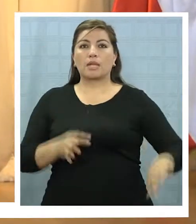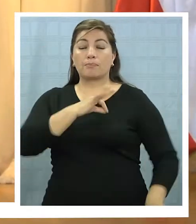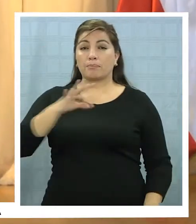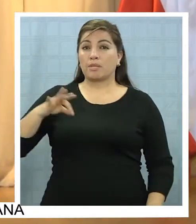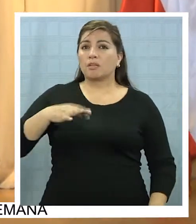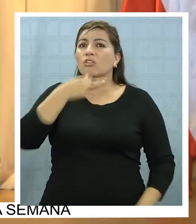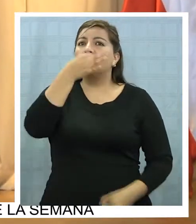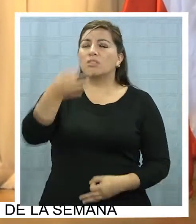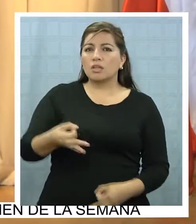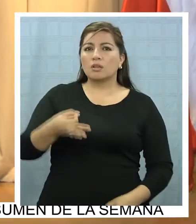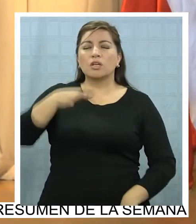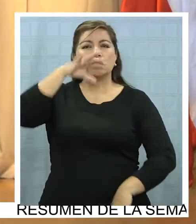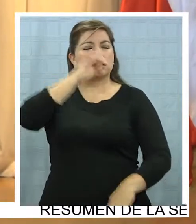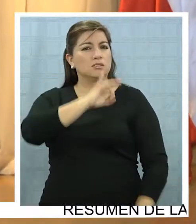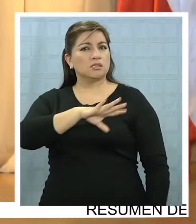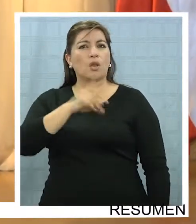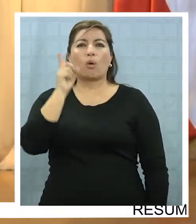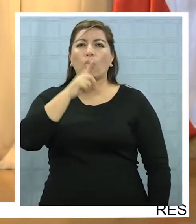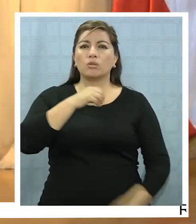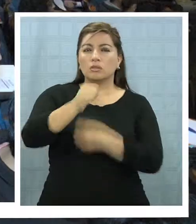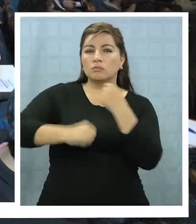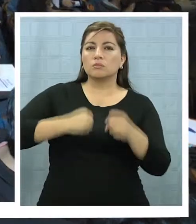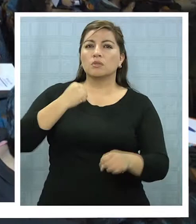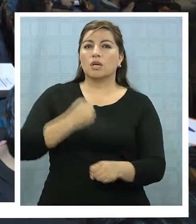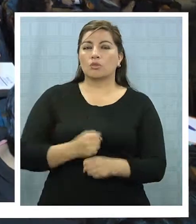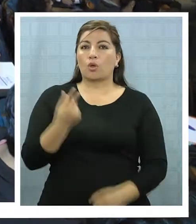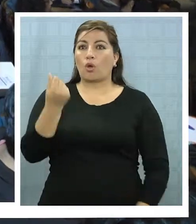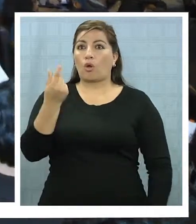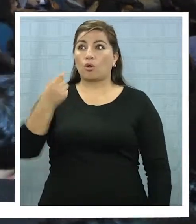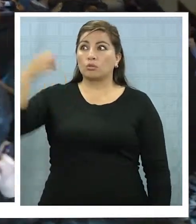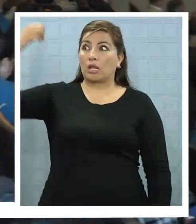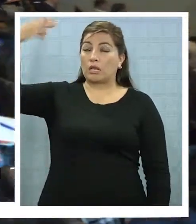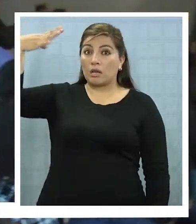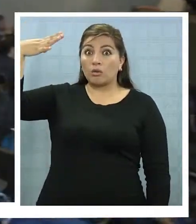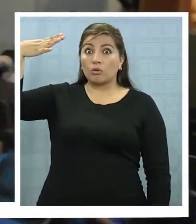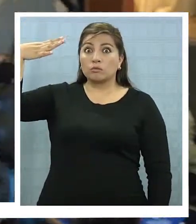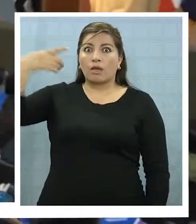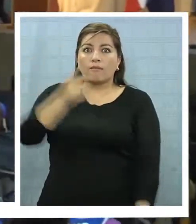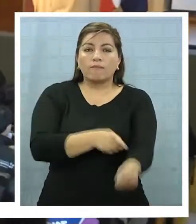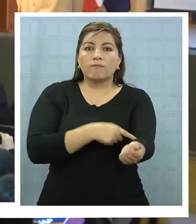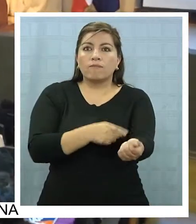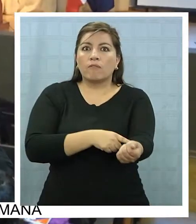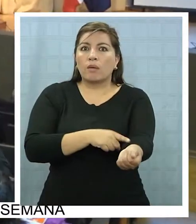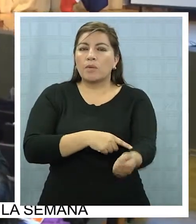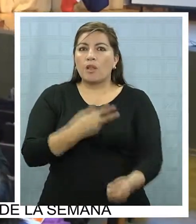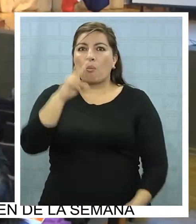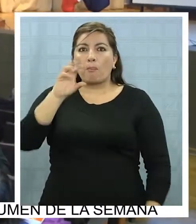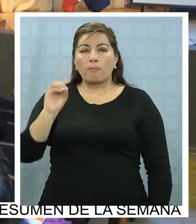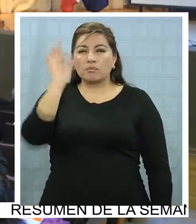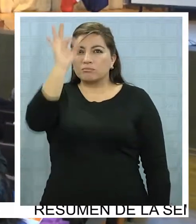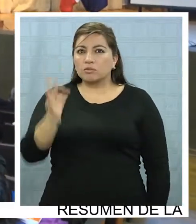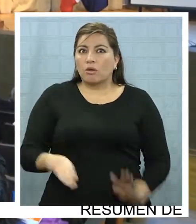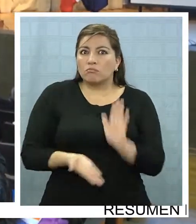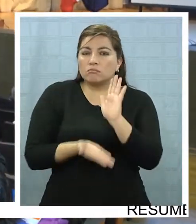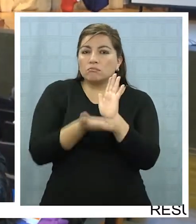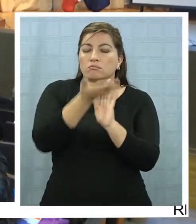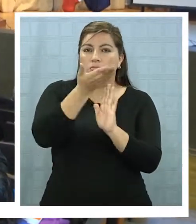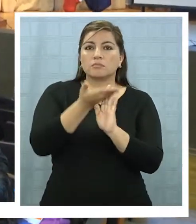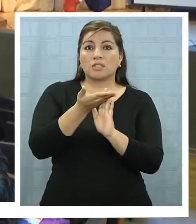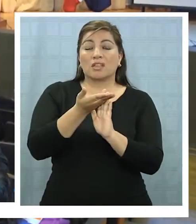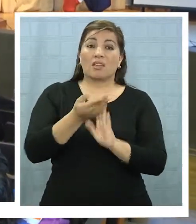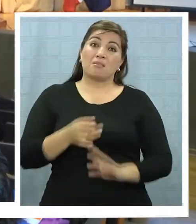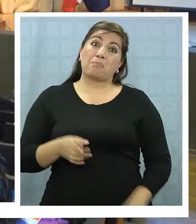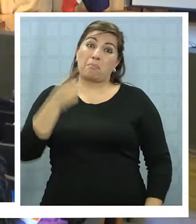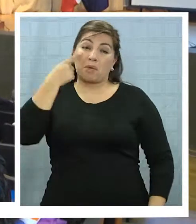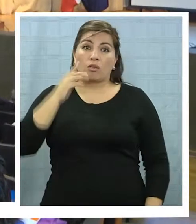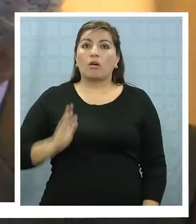ministro, en Chile durante los últimos años, el costo de la energía para las familias subió un 20%, y si sigue